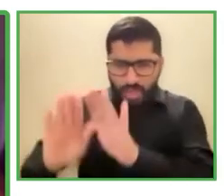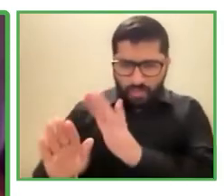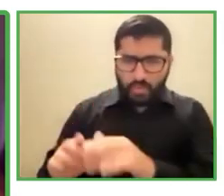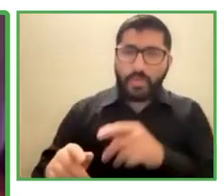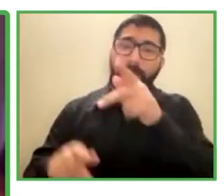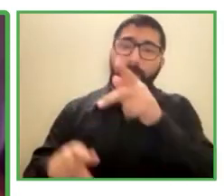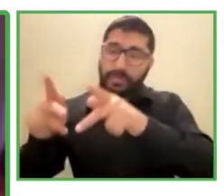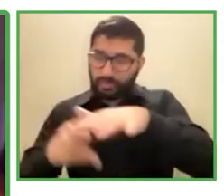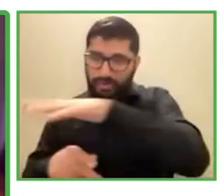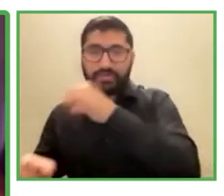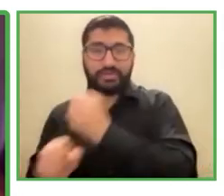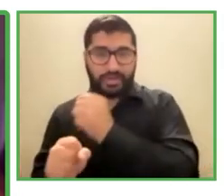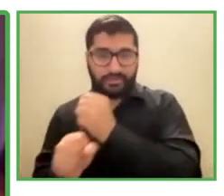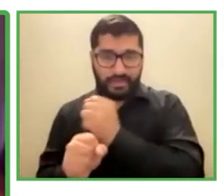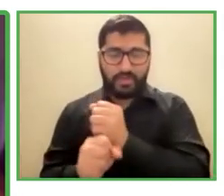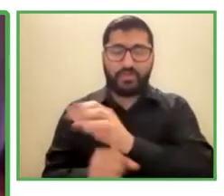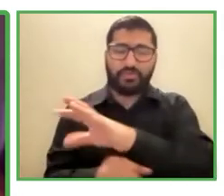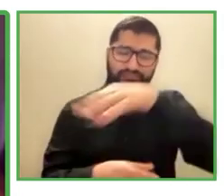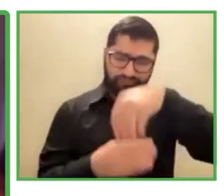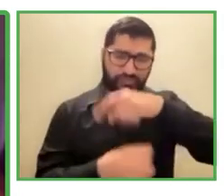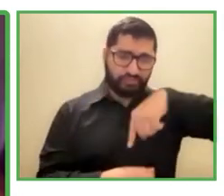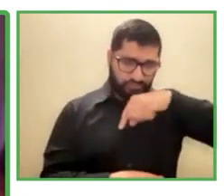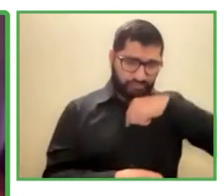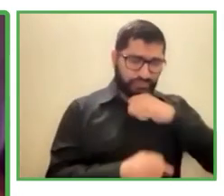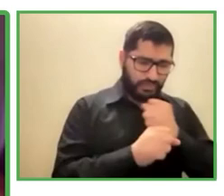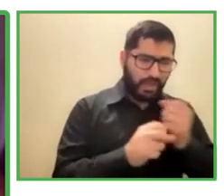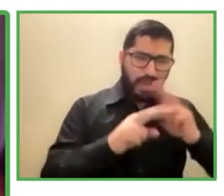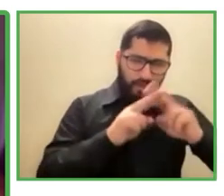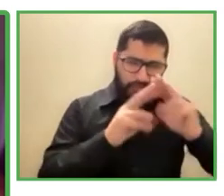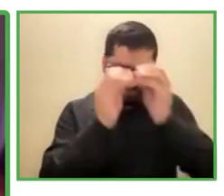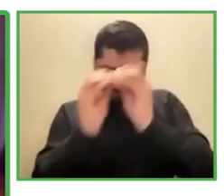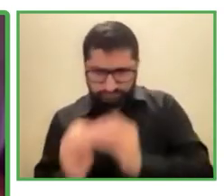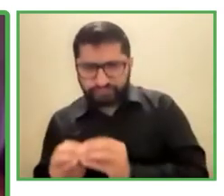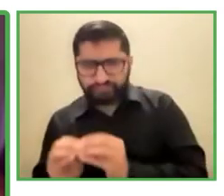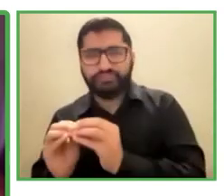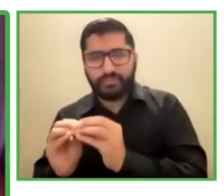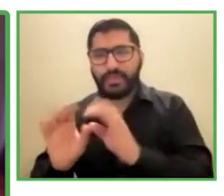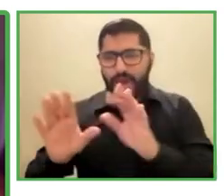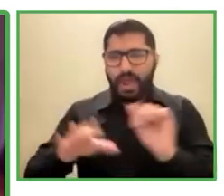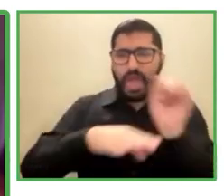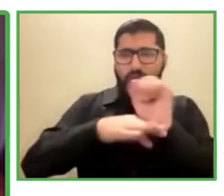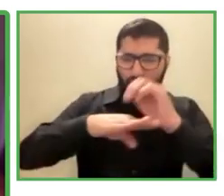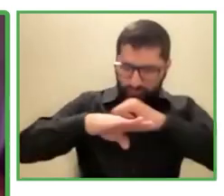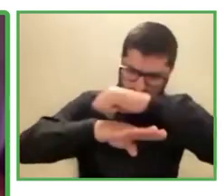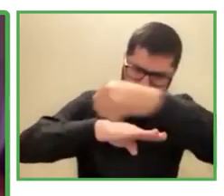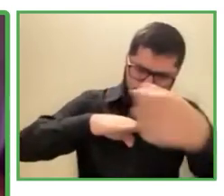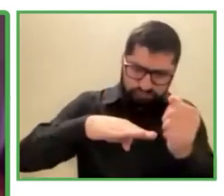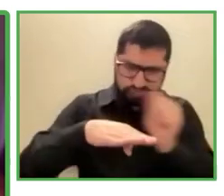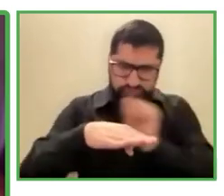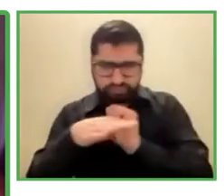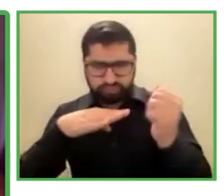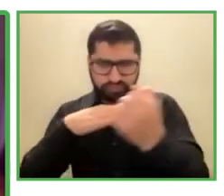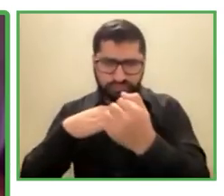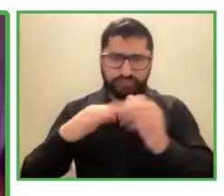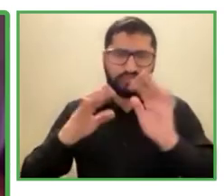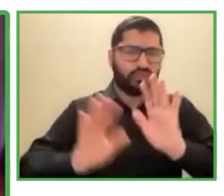hacer de que ellos estén lavando autos en cualquier parte digamos hay un control muy estricto a diario